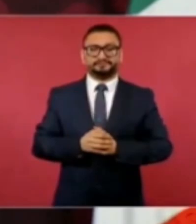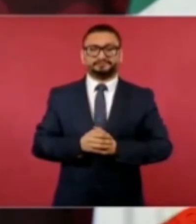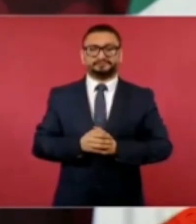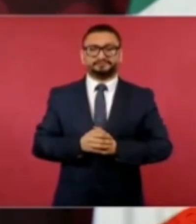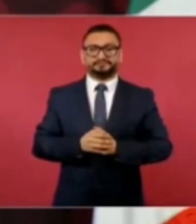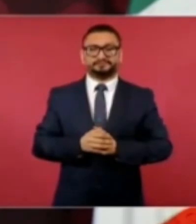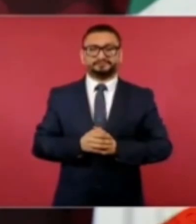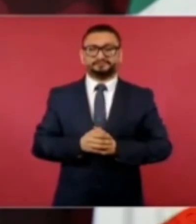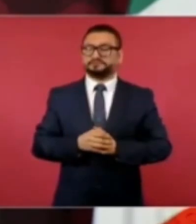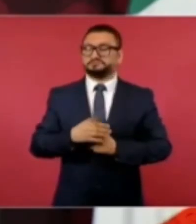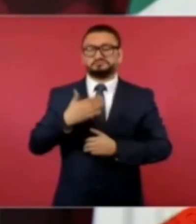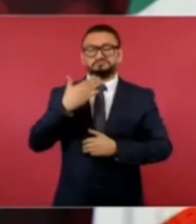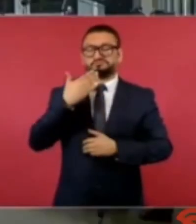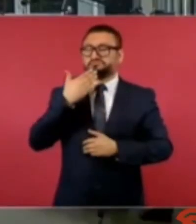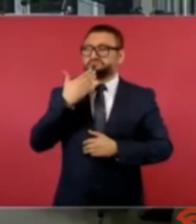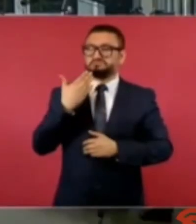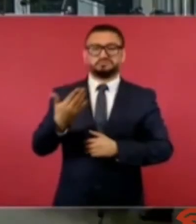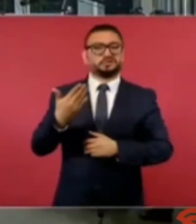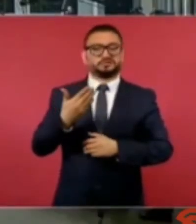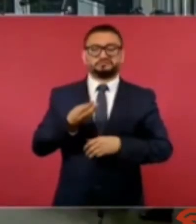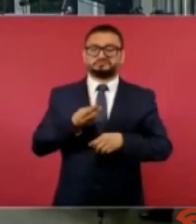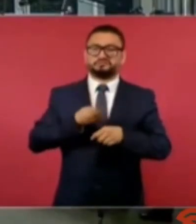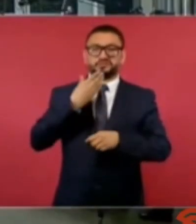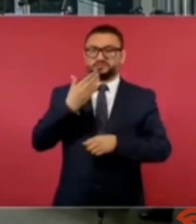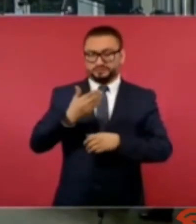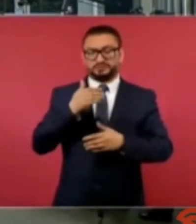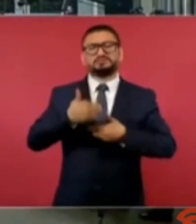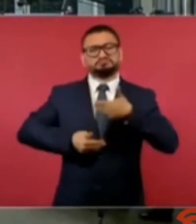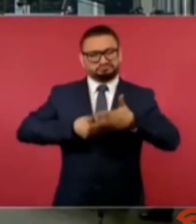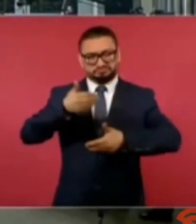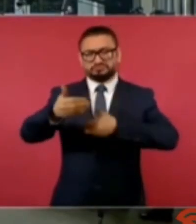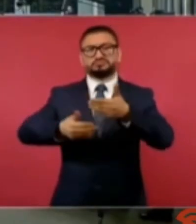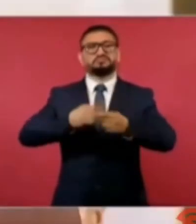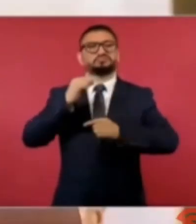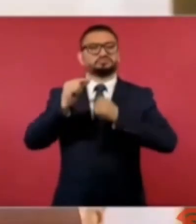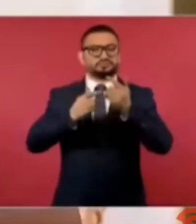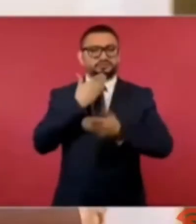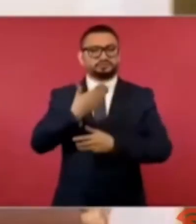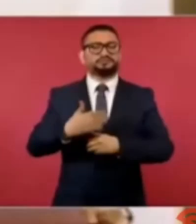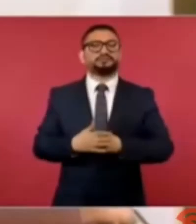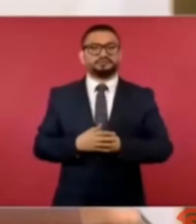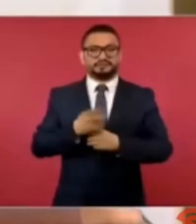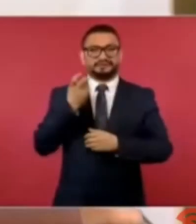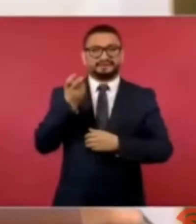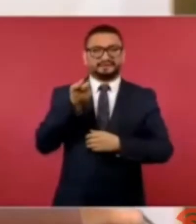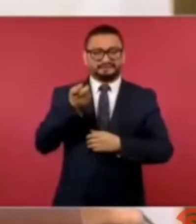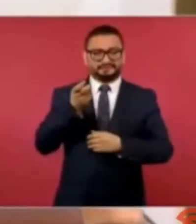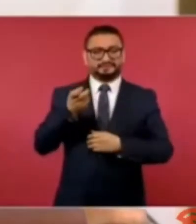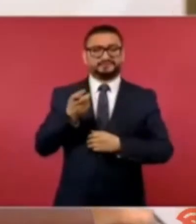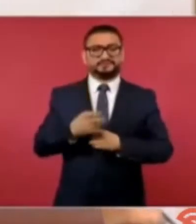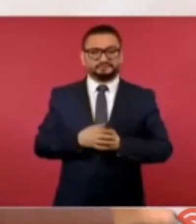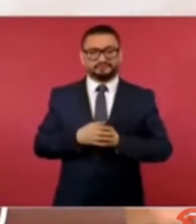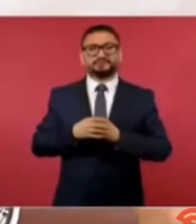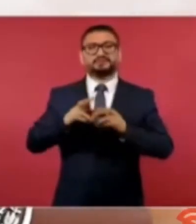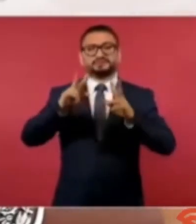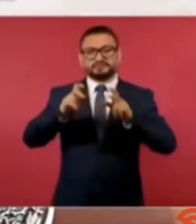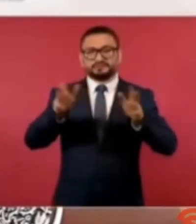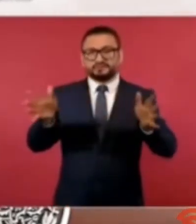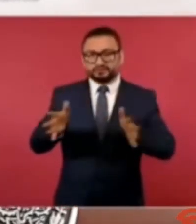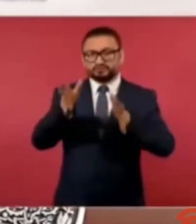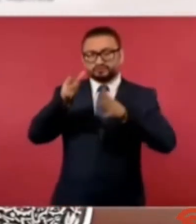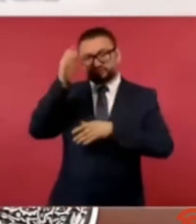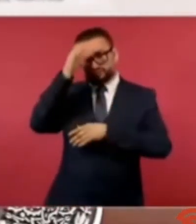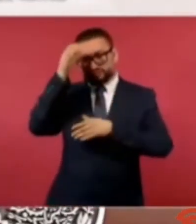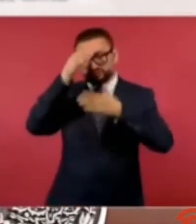Muy bien. Y se ha ido avanzando en esto de hacer conciencia en